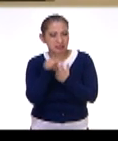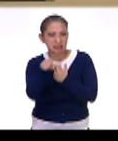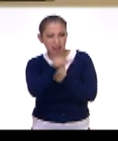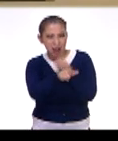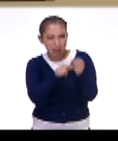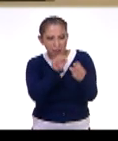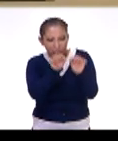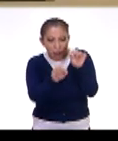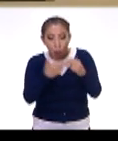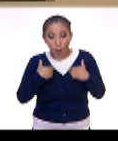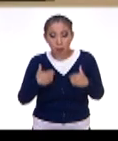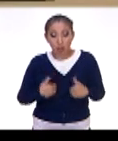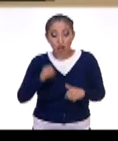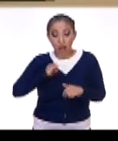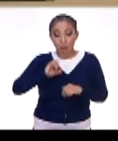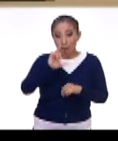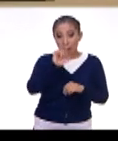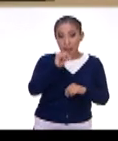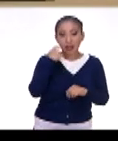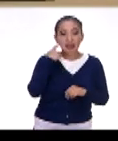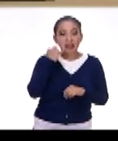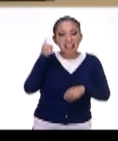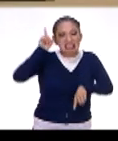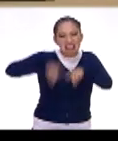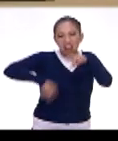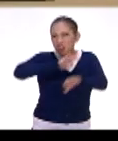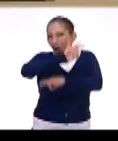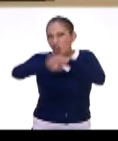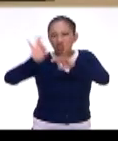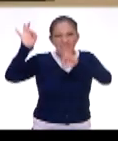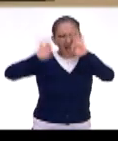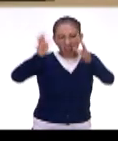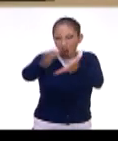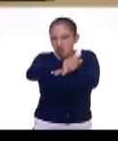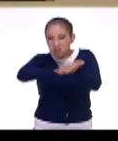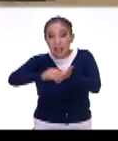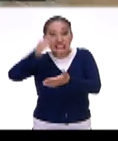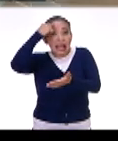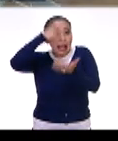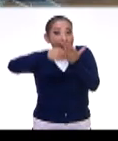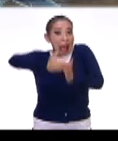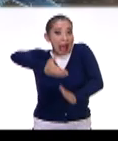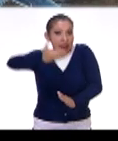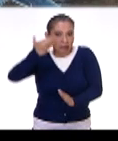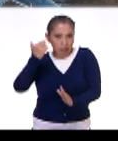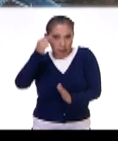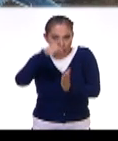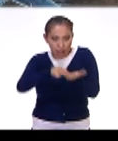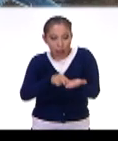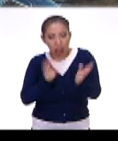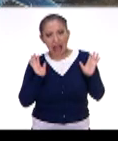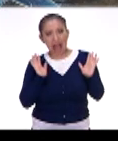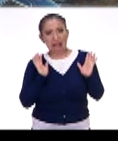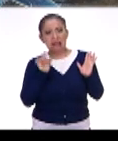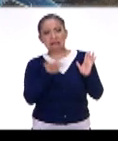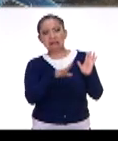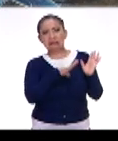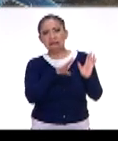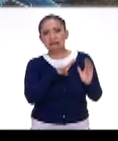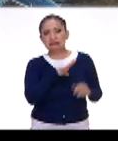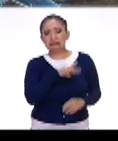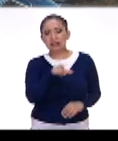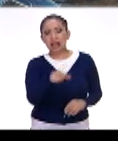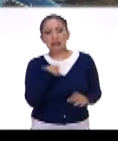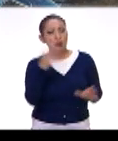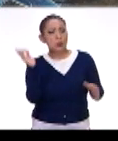los humanos en el siglo XX trataron de erradicar a todos los insectos. pensaba que había que